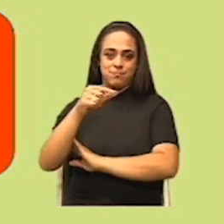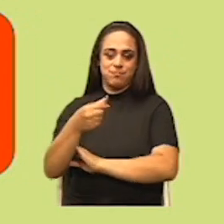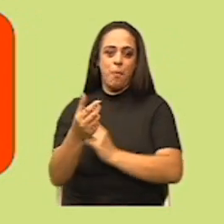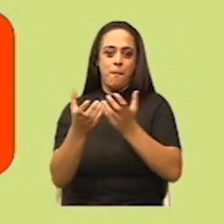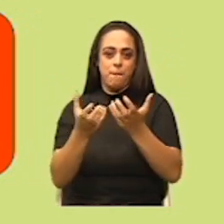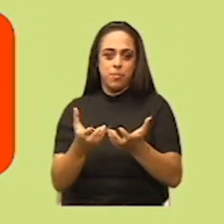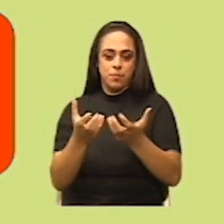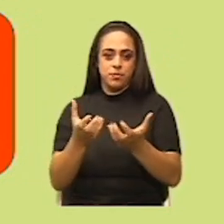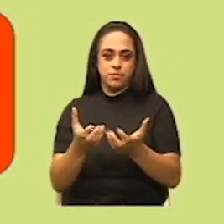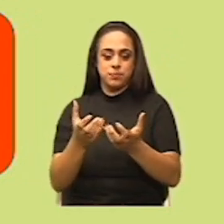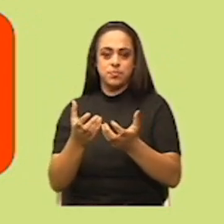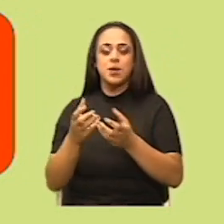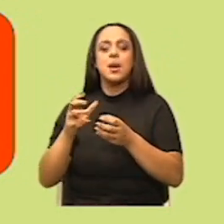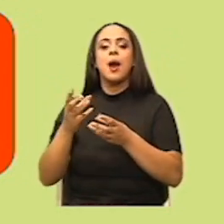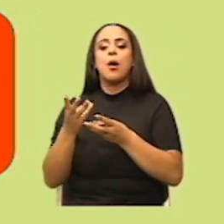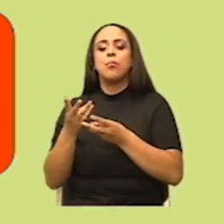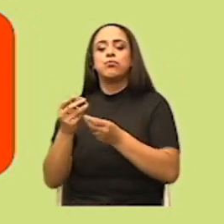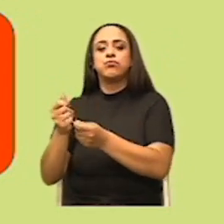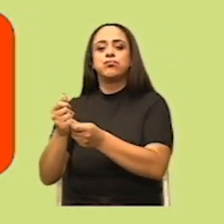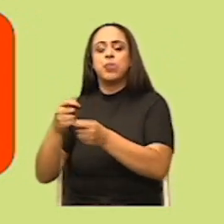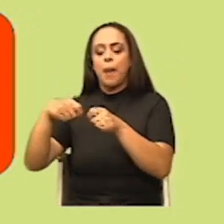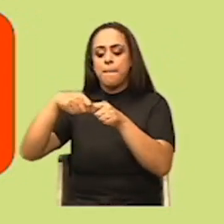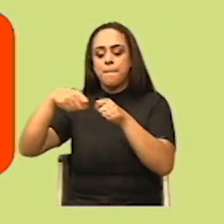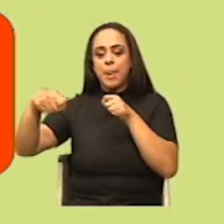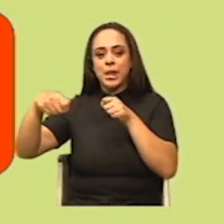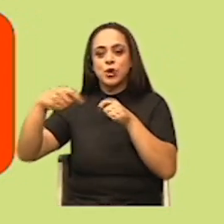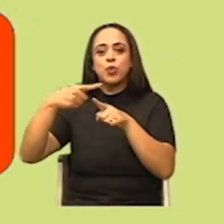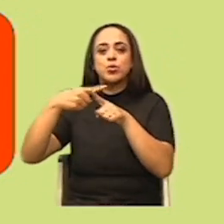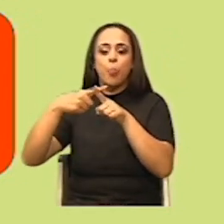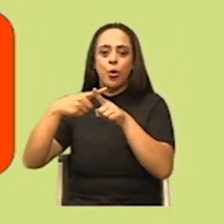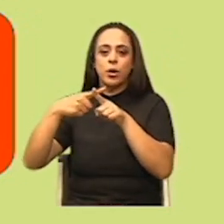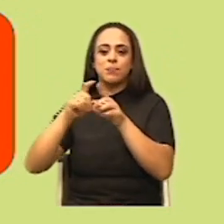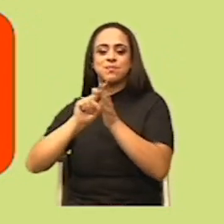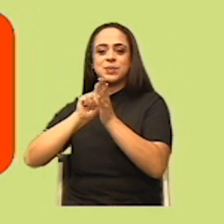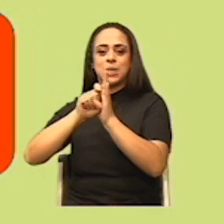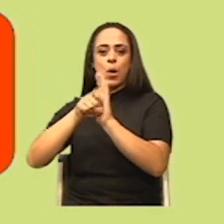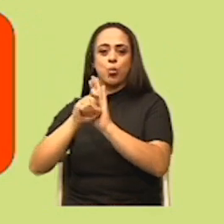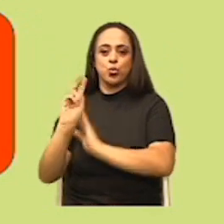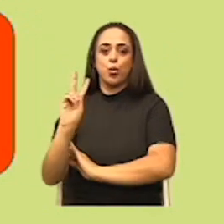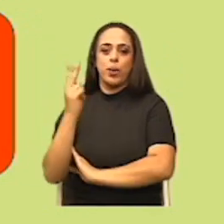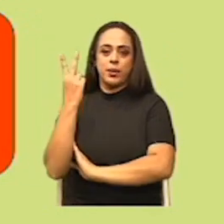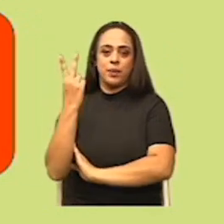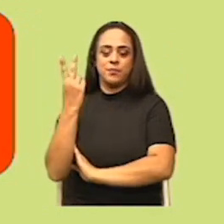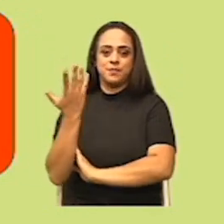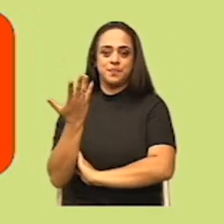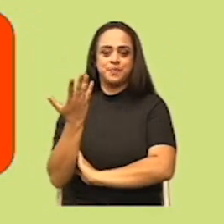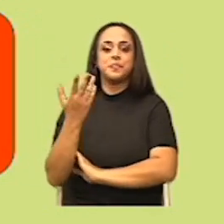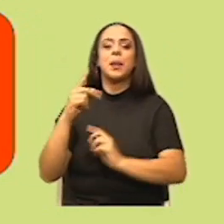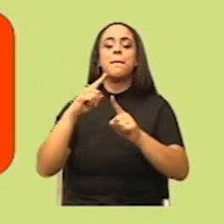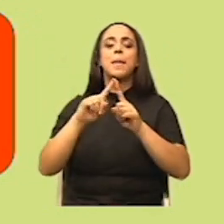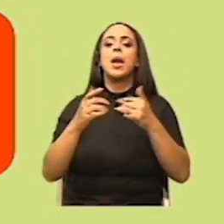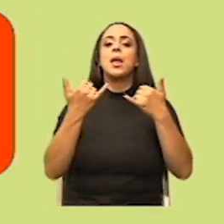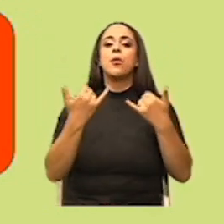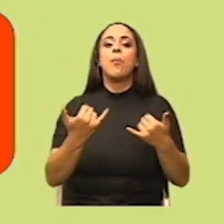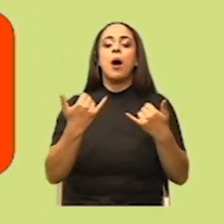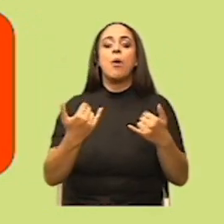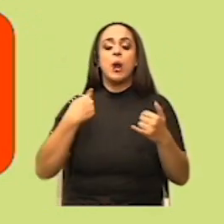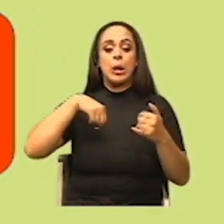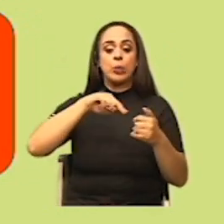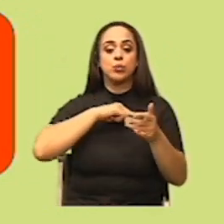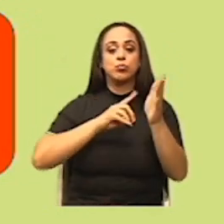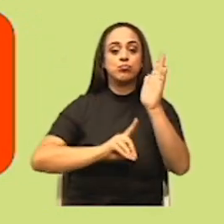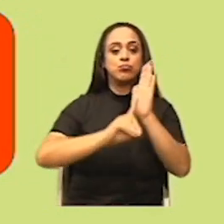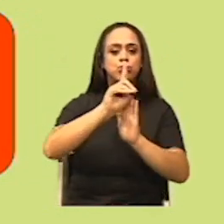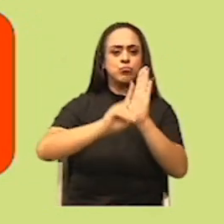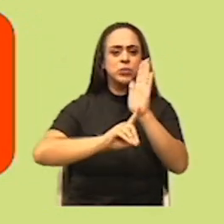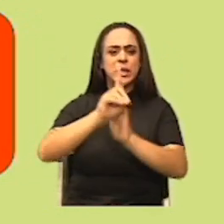segundo al cuadrado. Esto según el Sistema Internacional de Unidades. Pero en este caso, hoy no vamos a desarrollar ampliamente